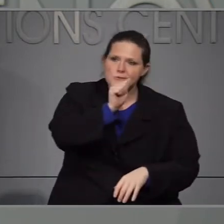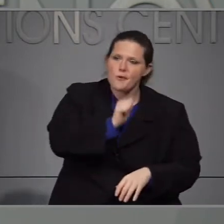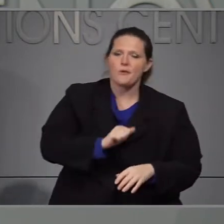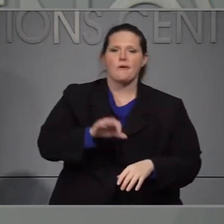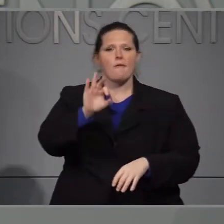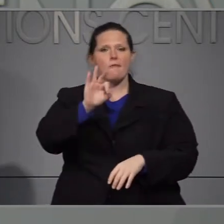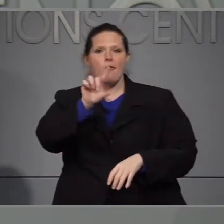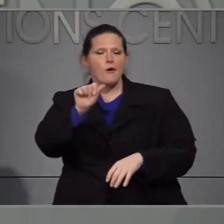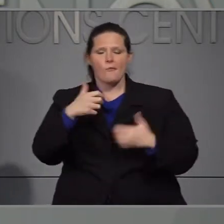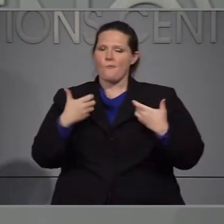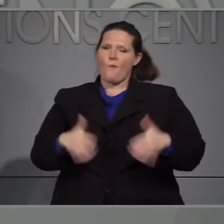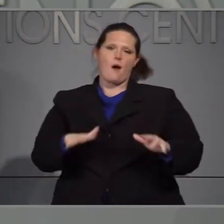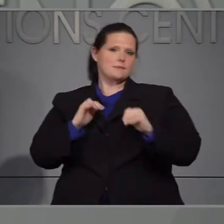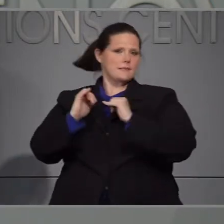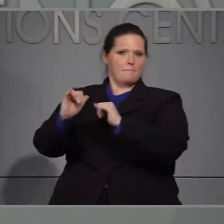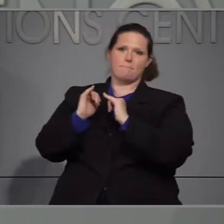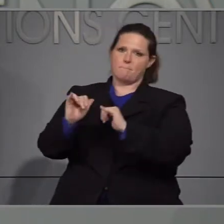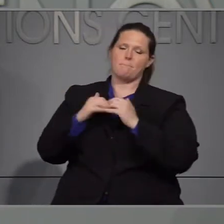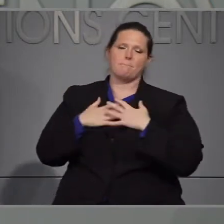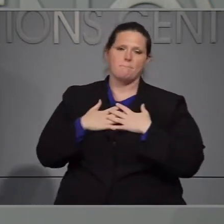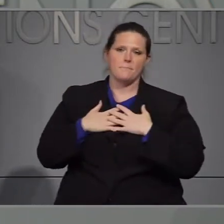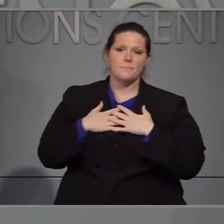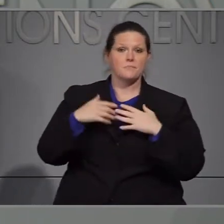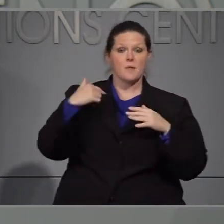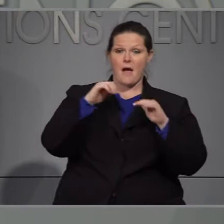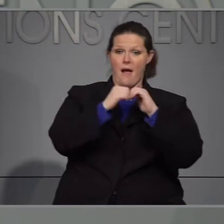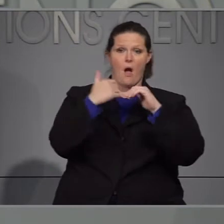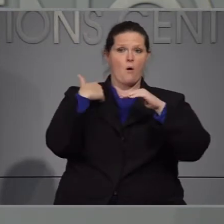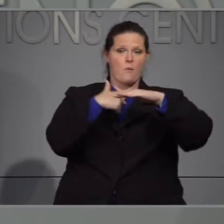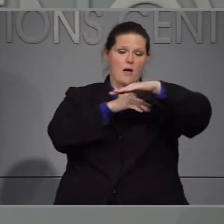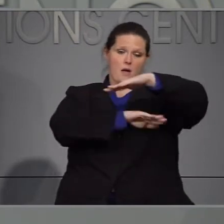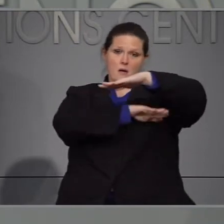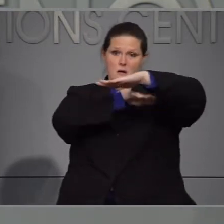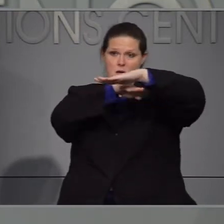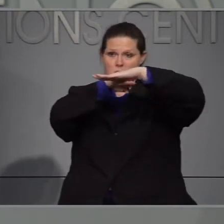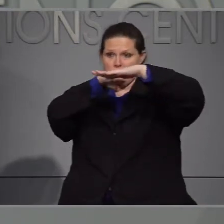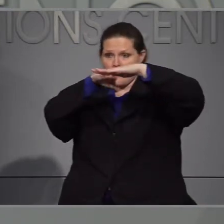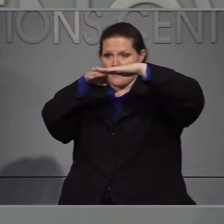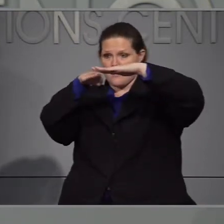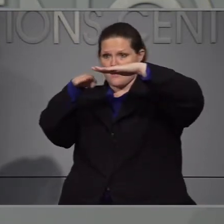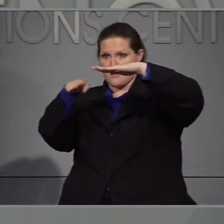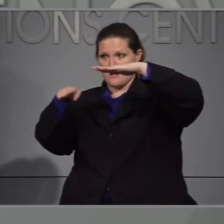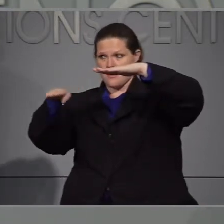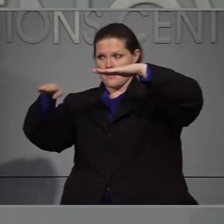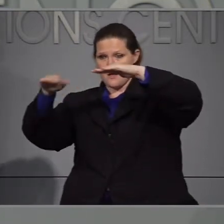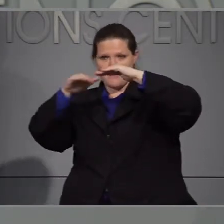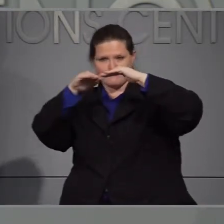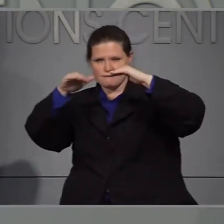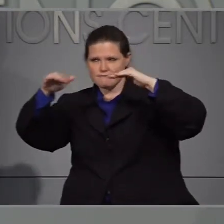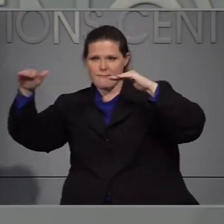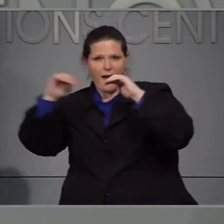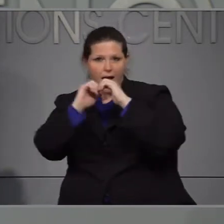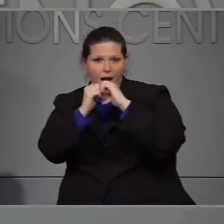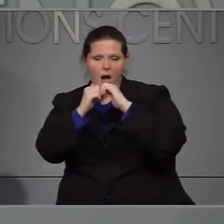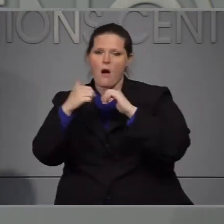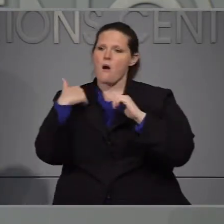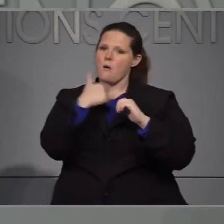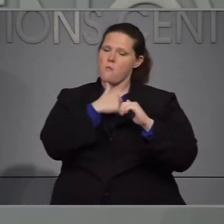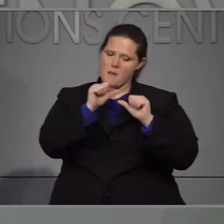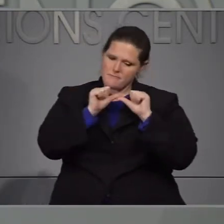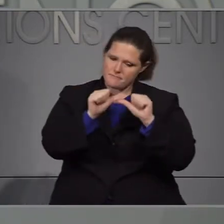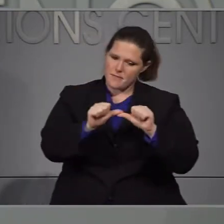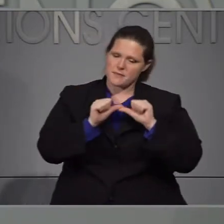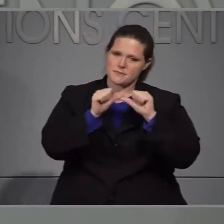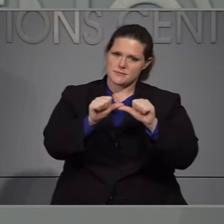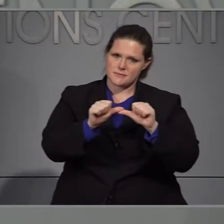aplanar la curva y mantener la plana requiere de acciones diarias y continuas. No hay una sola cosa y ya